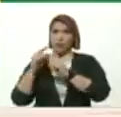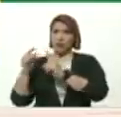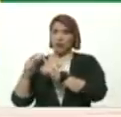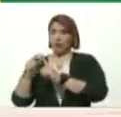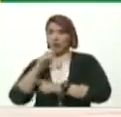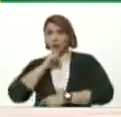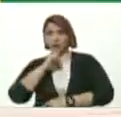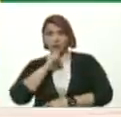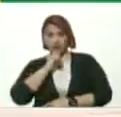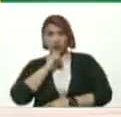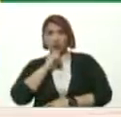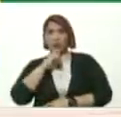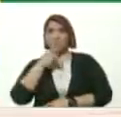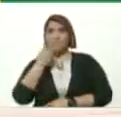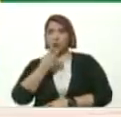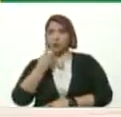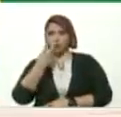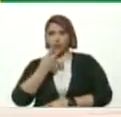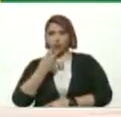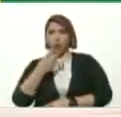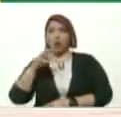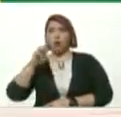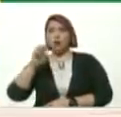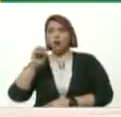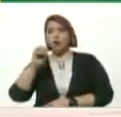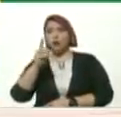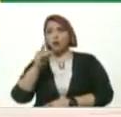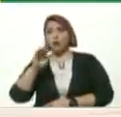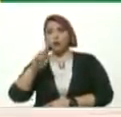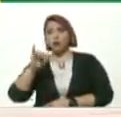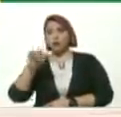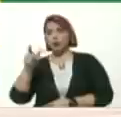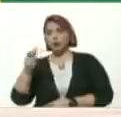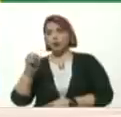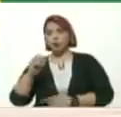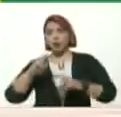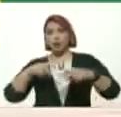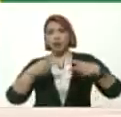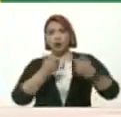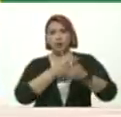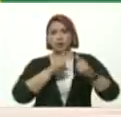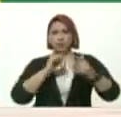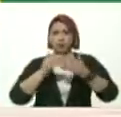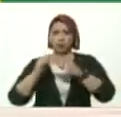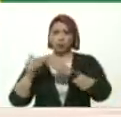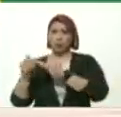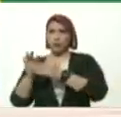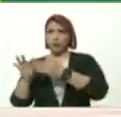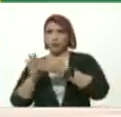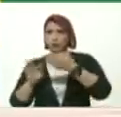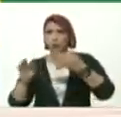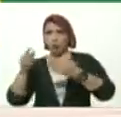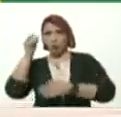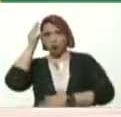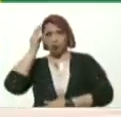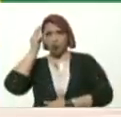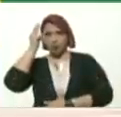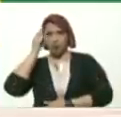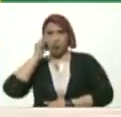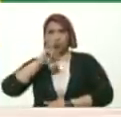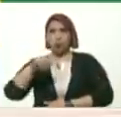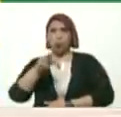Cada vez más Nos escriben Neoliberalismo Comuna Y función Del conocimiento Juan